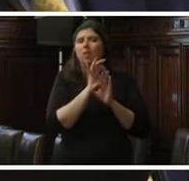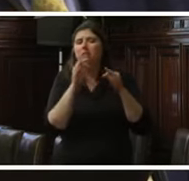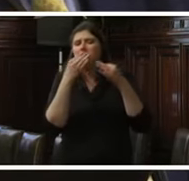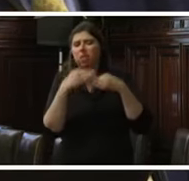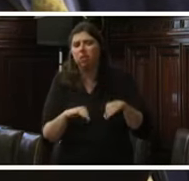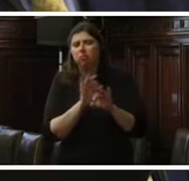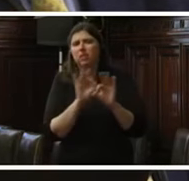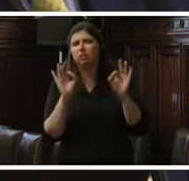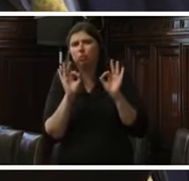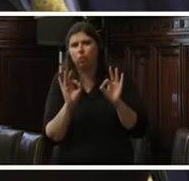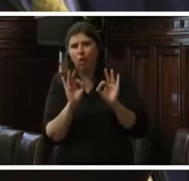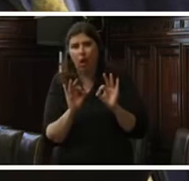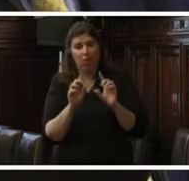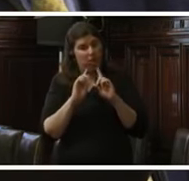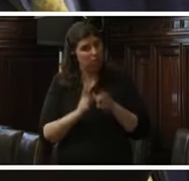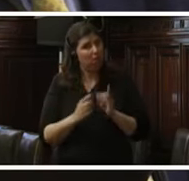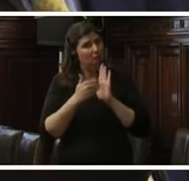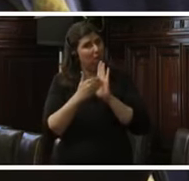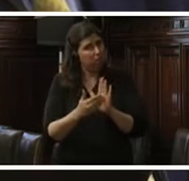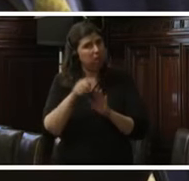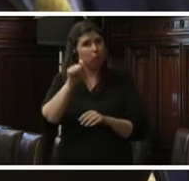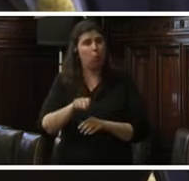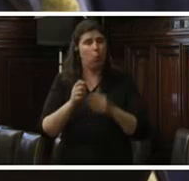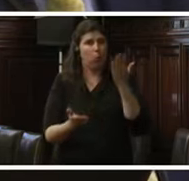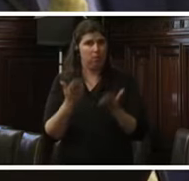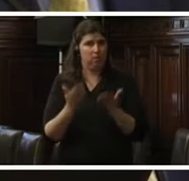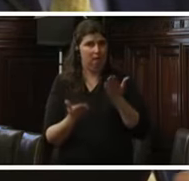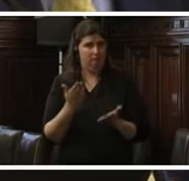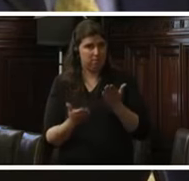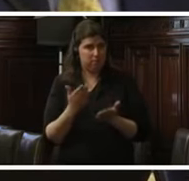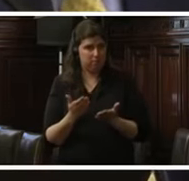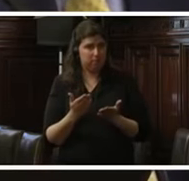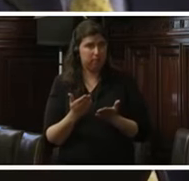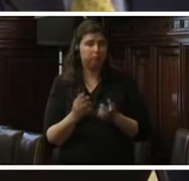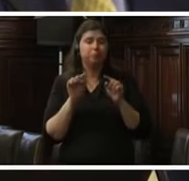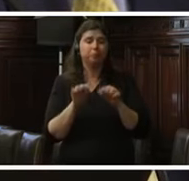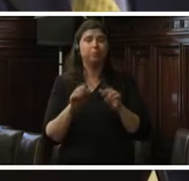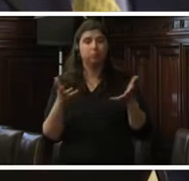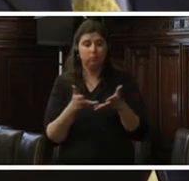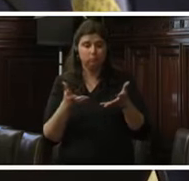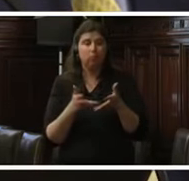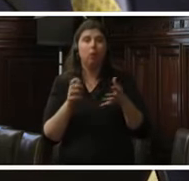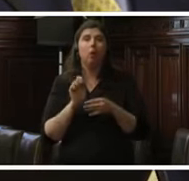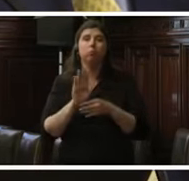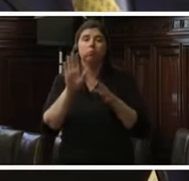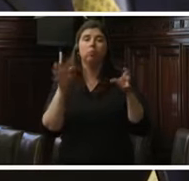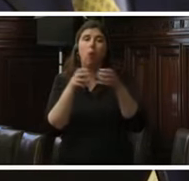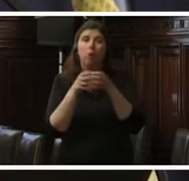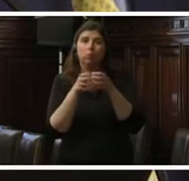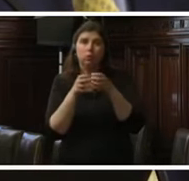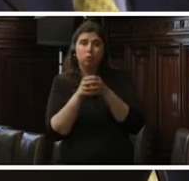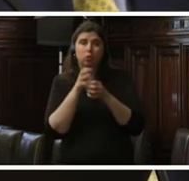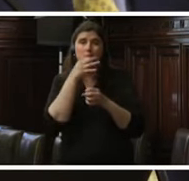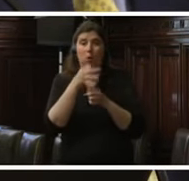y gozar de todas las garantías judiciales de imparcialidad. Actualmente, la propia Comisión ha solicitado una opinión